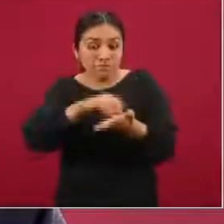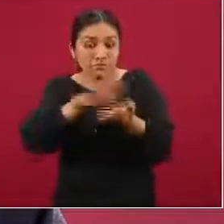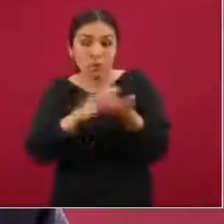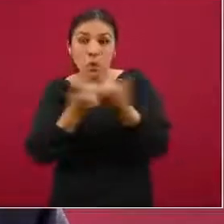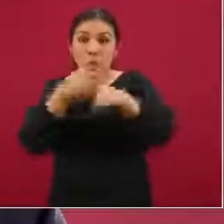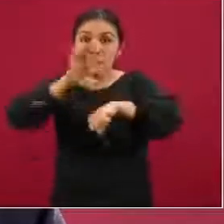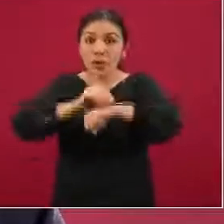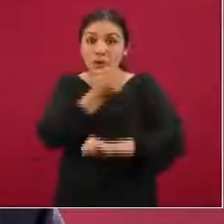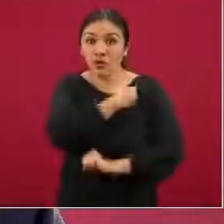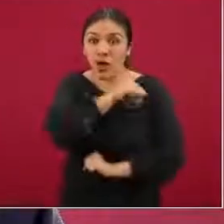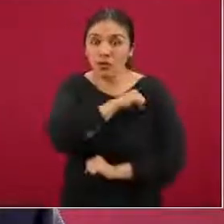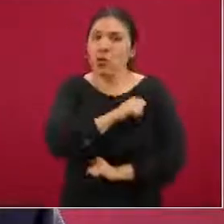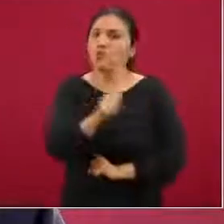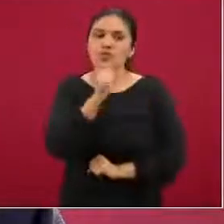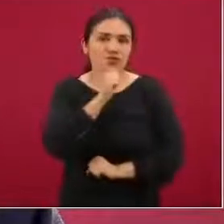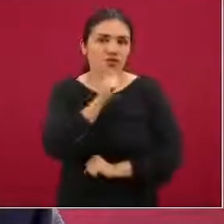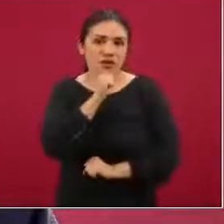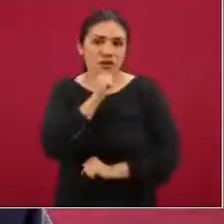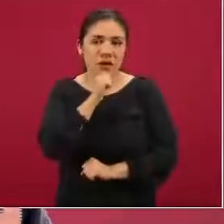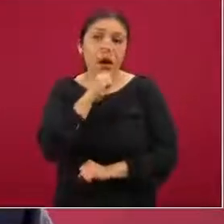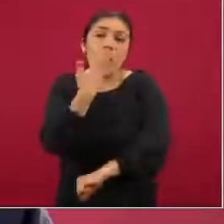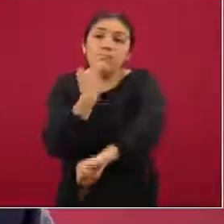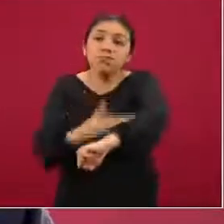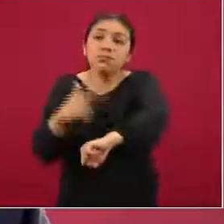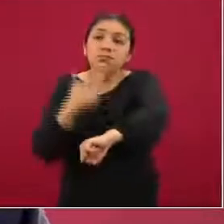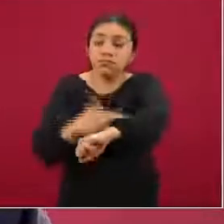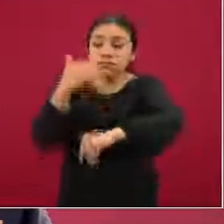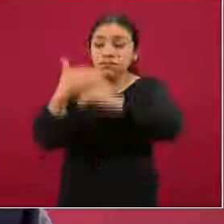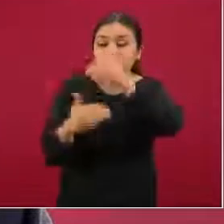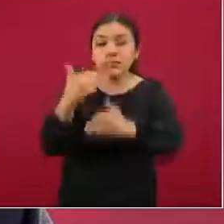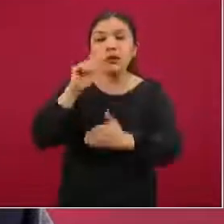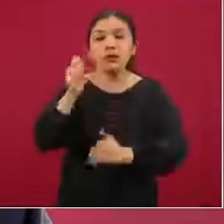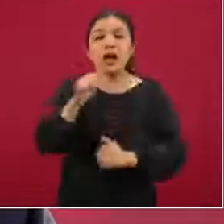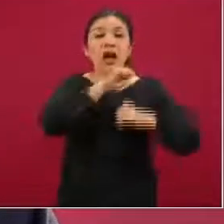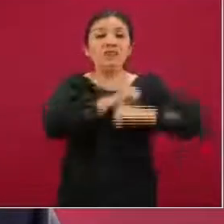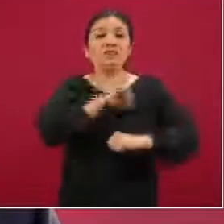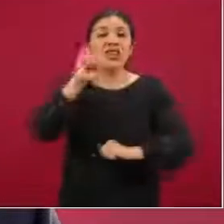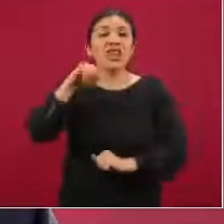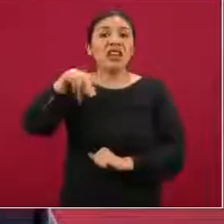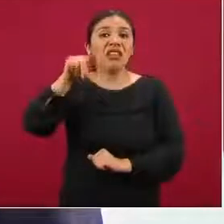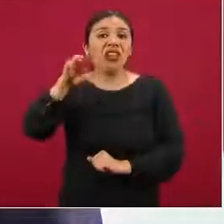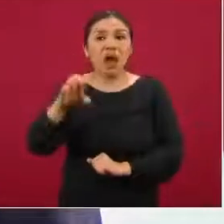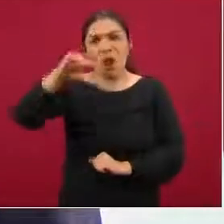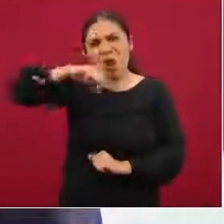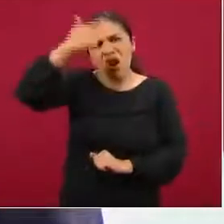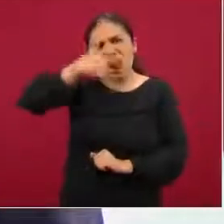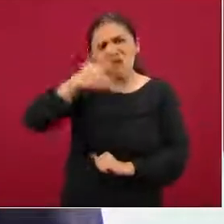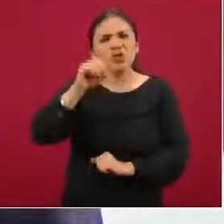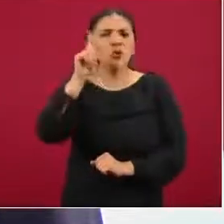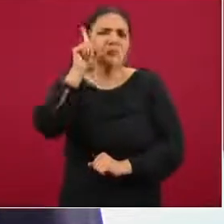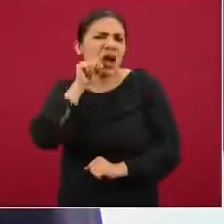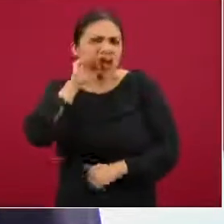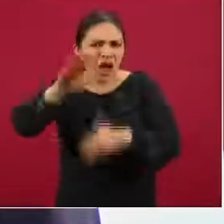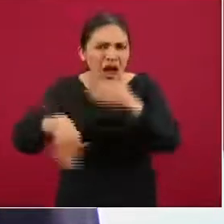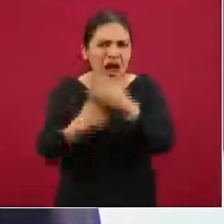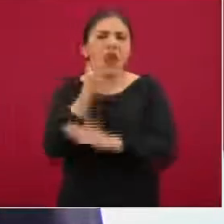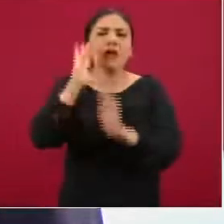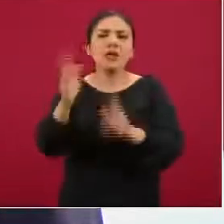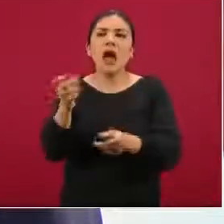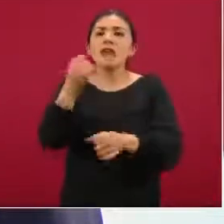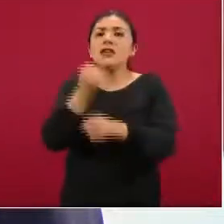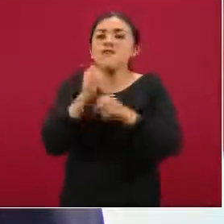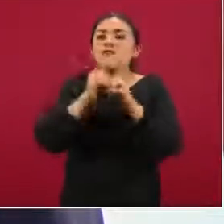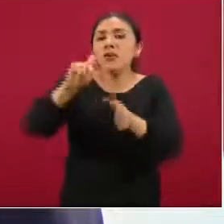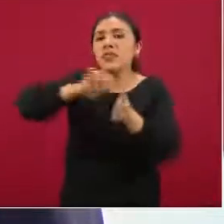sanitarios y el proceso que se seguirá es que el INDRE, entre hoy por la noche o mañana, tendrá ya un informe